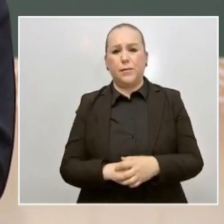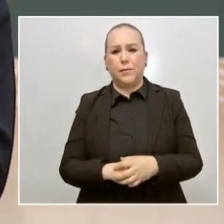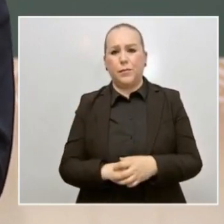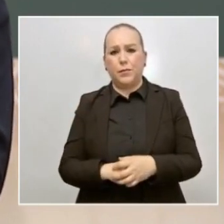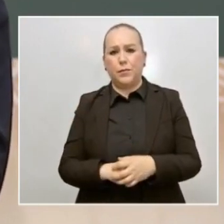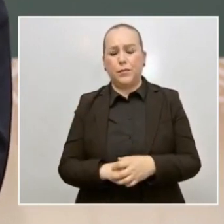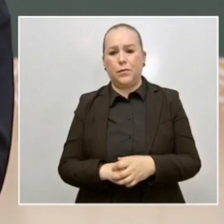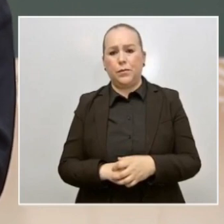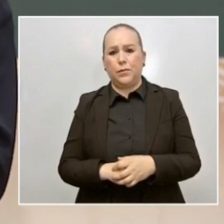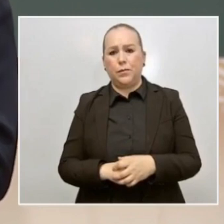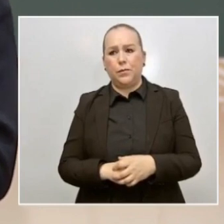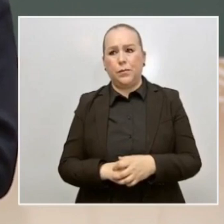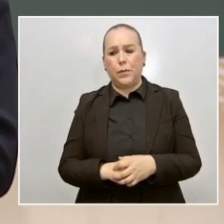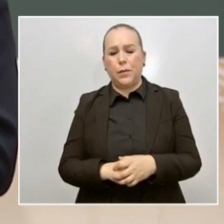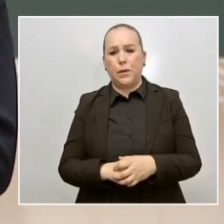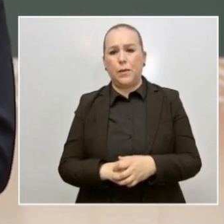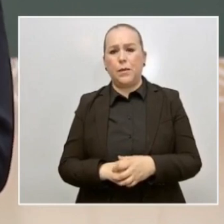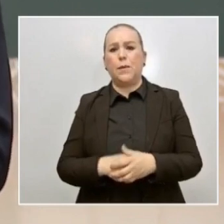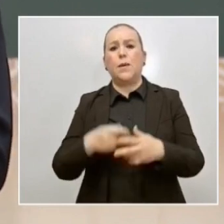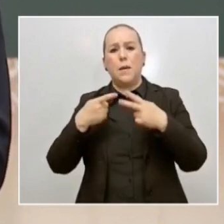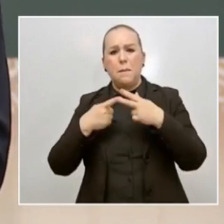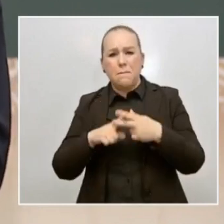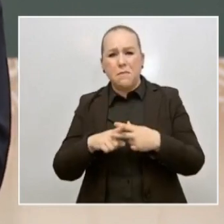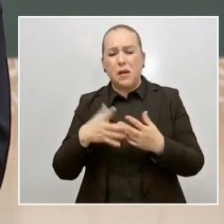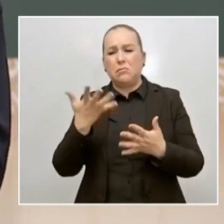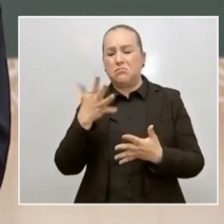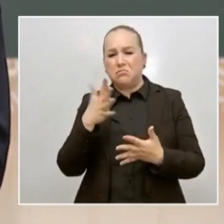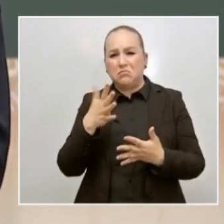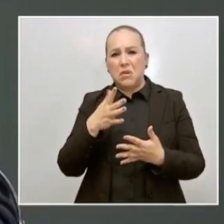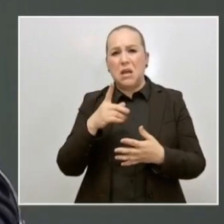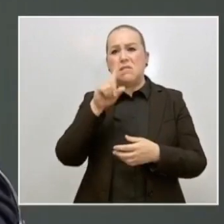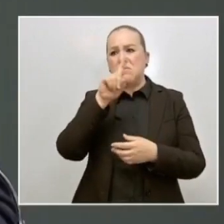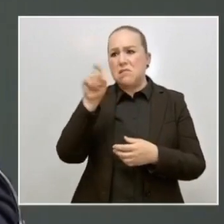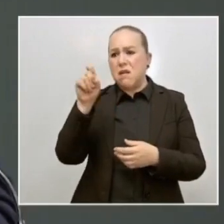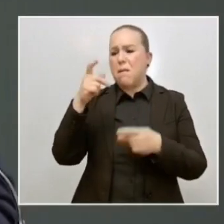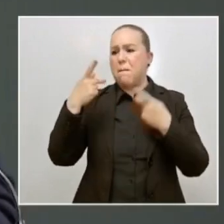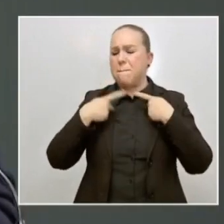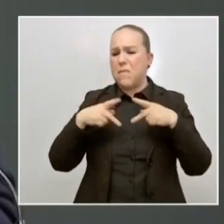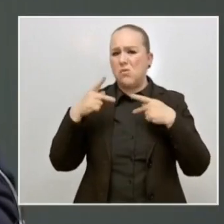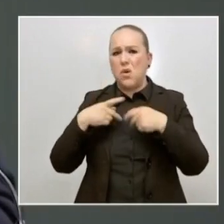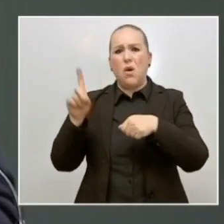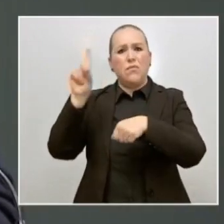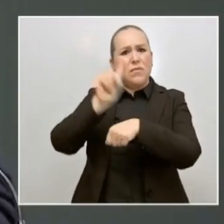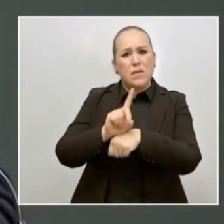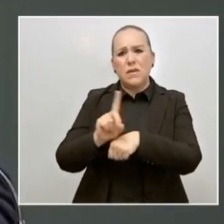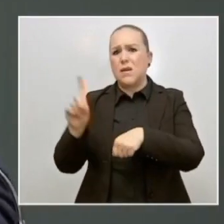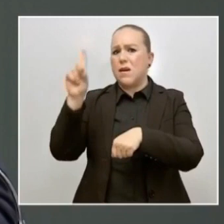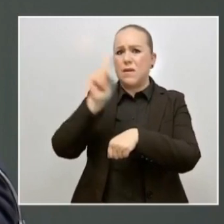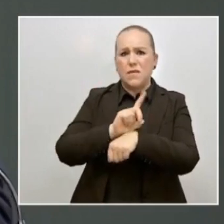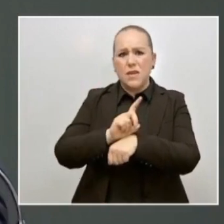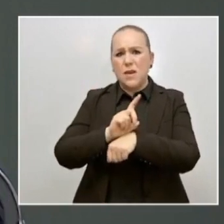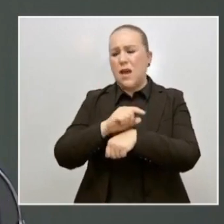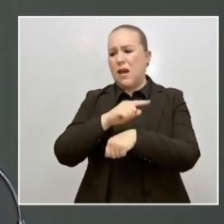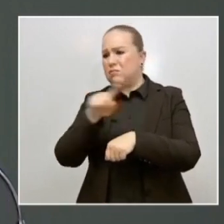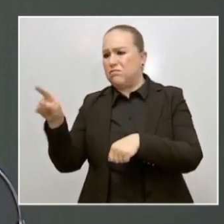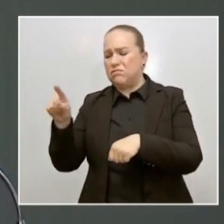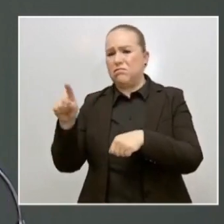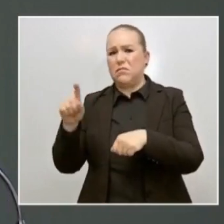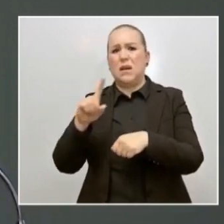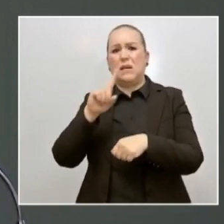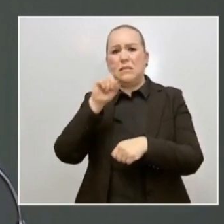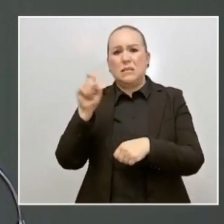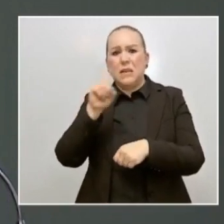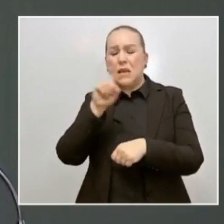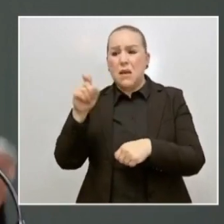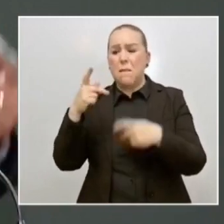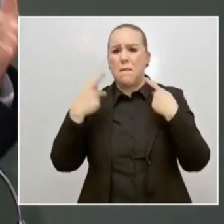Empezamos a contar cerca de 100 personas diariamente y son unidades familiares.